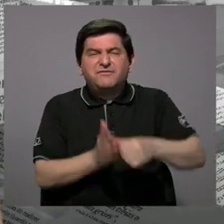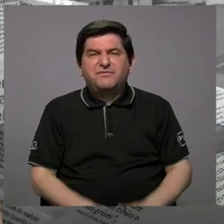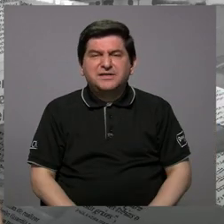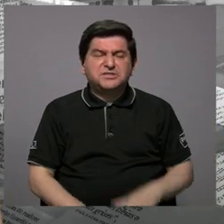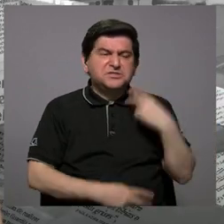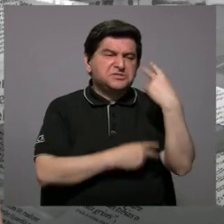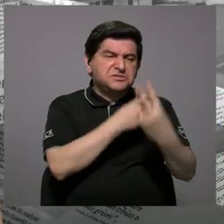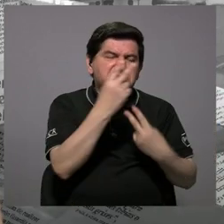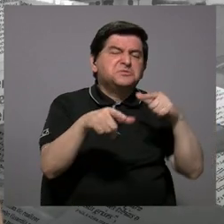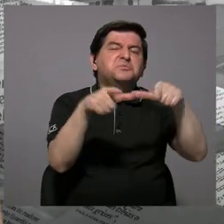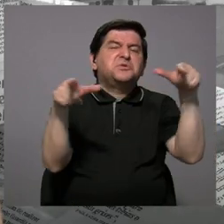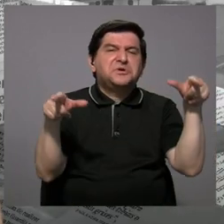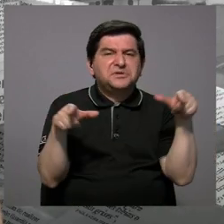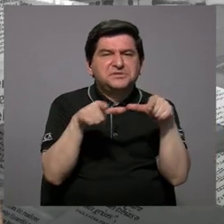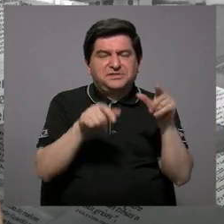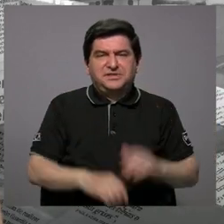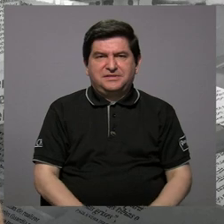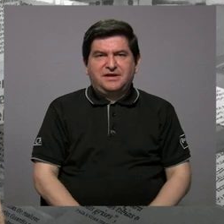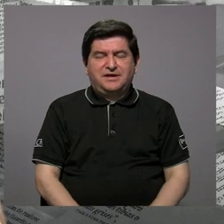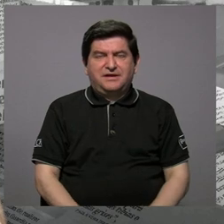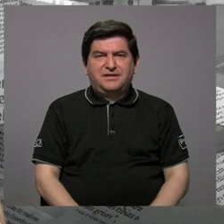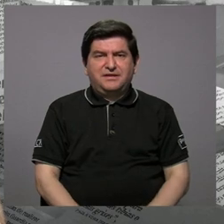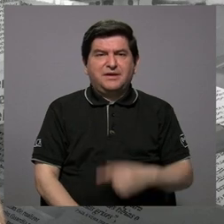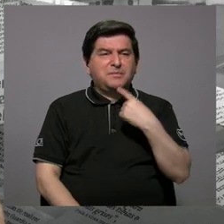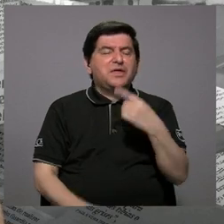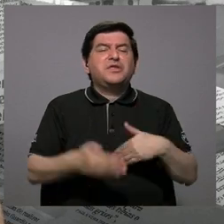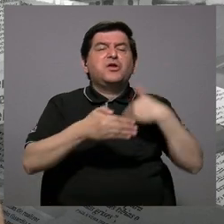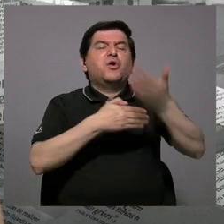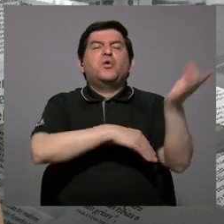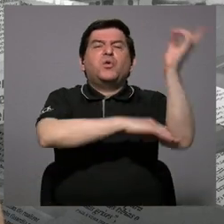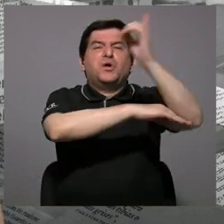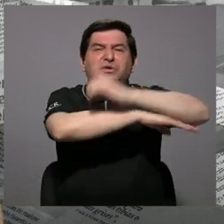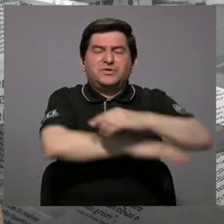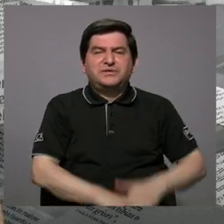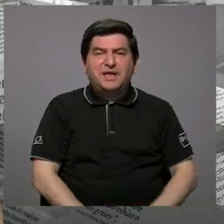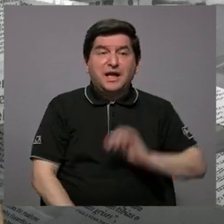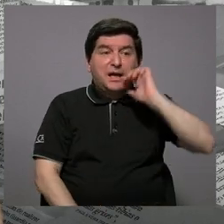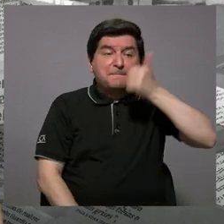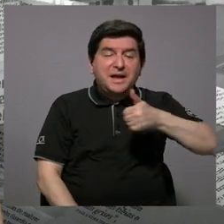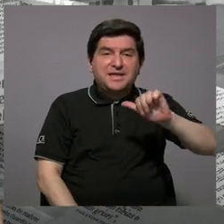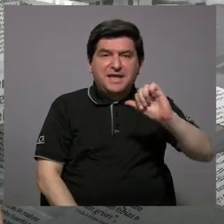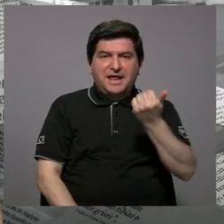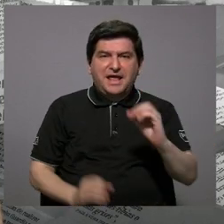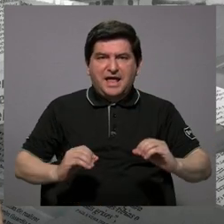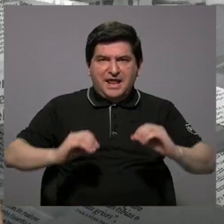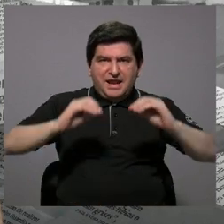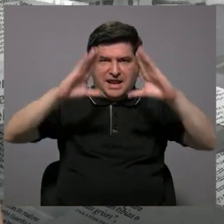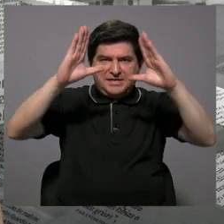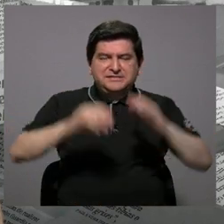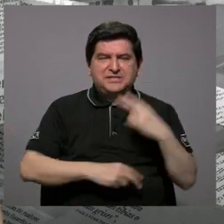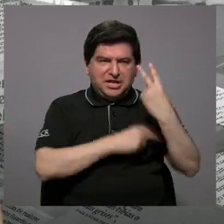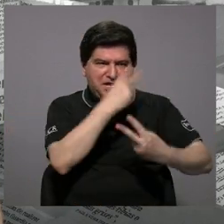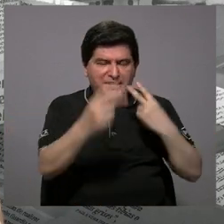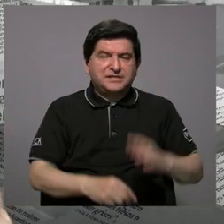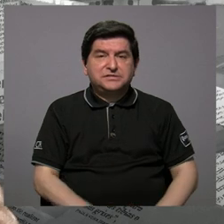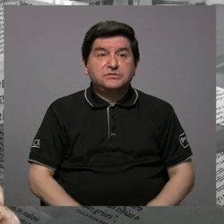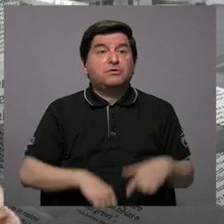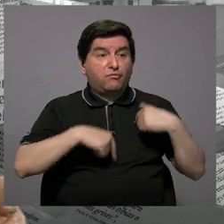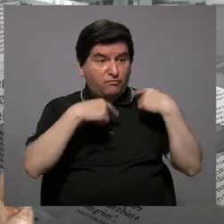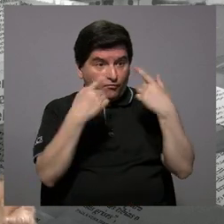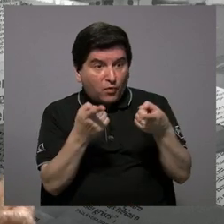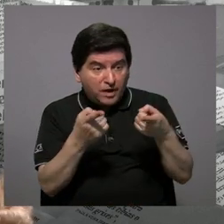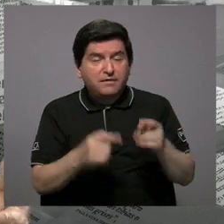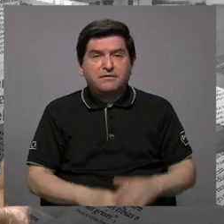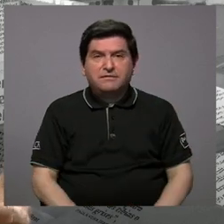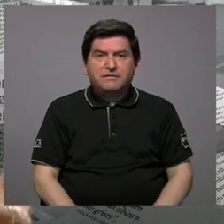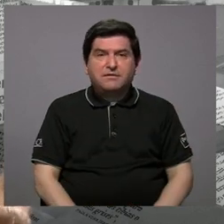recorrido en la zona y me lo ofreció para días después. Me dice, mañana a las 10 de la mañana vamos a hacer ese recorrido. Llegué ese día a las 10 de la